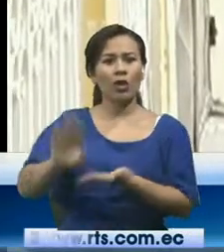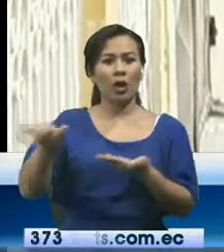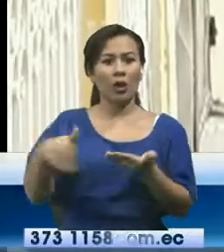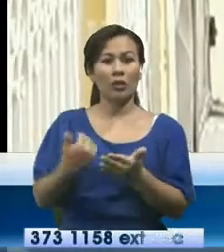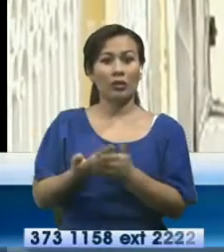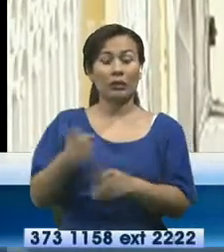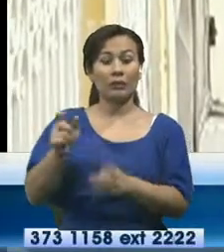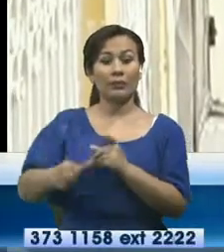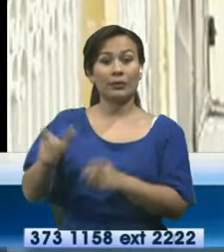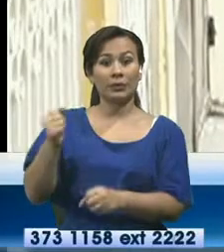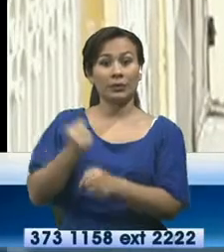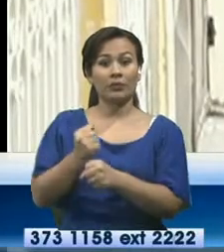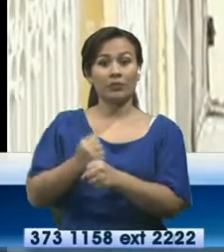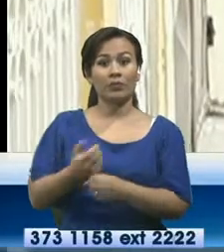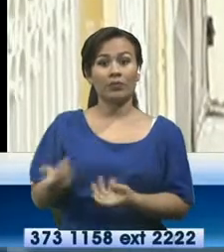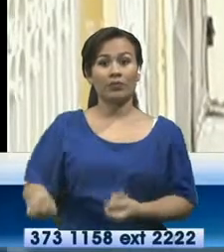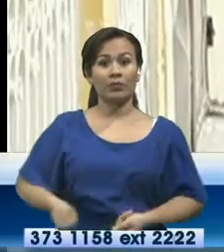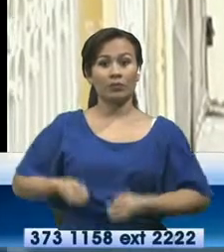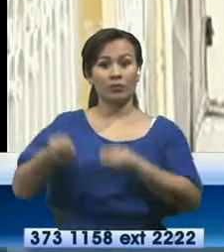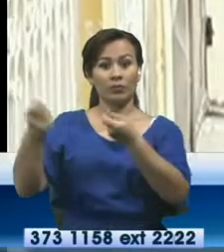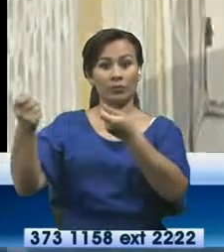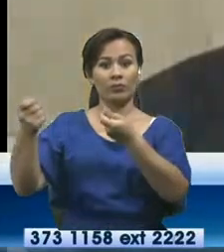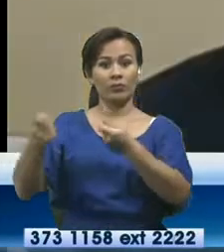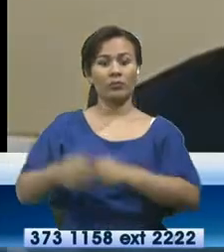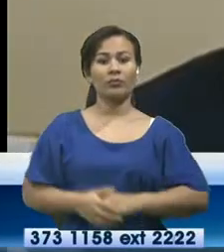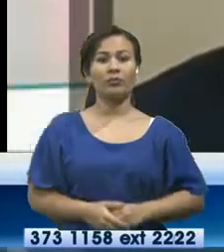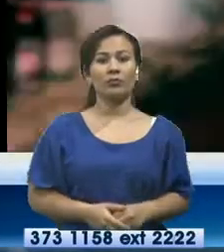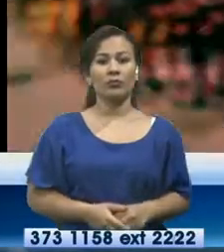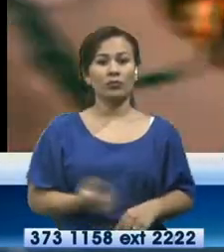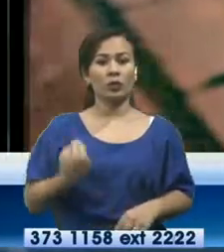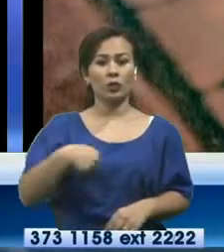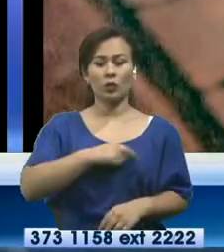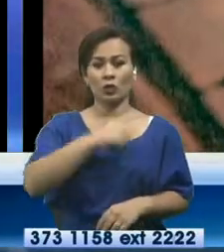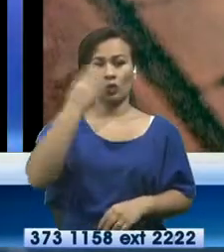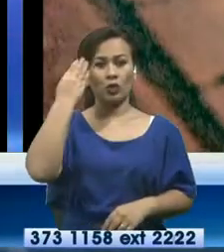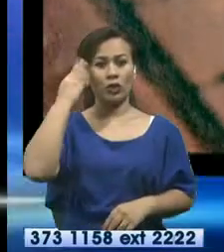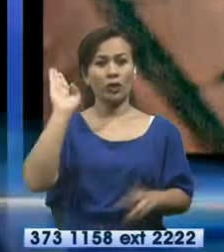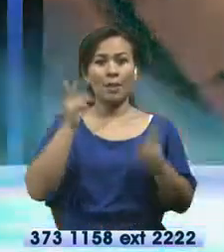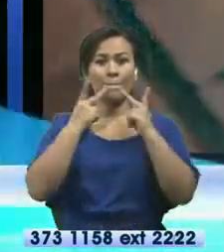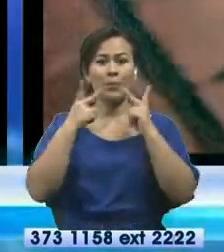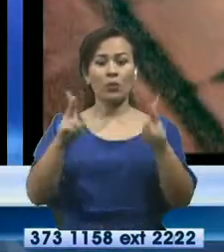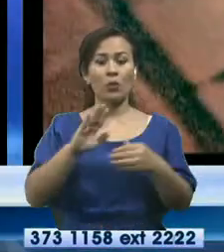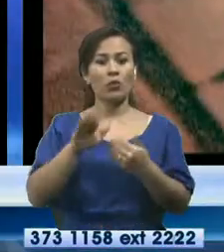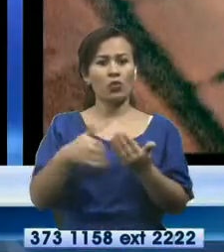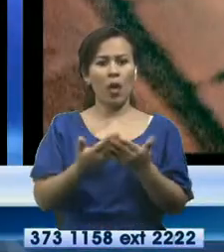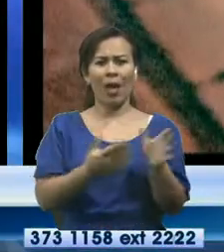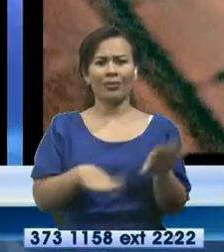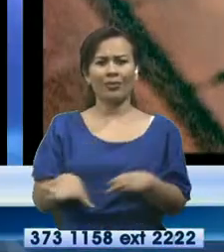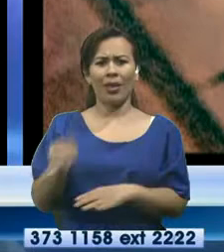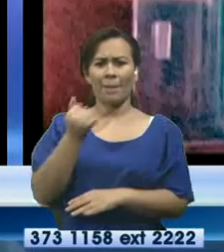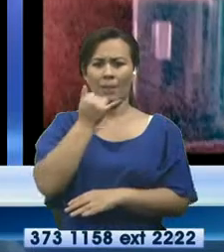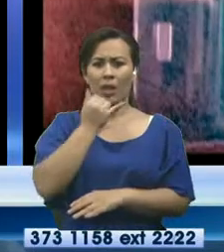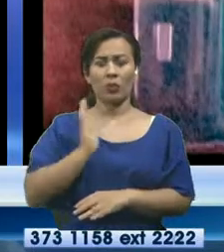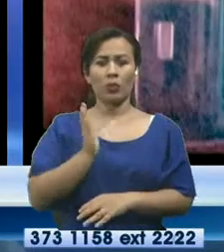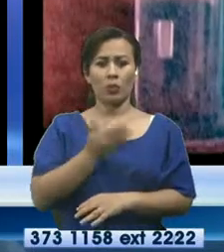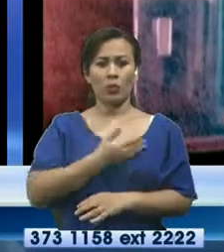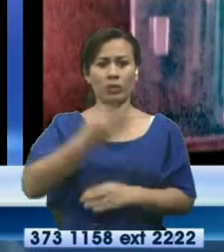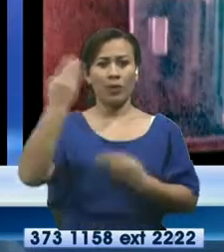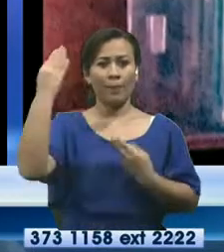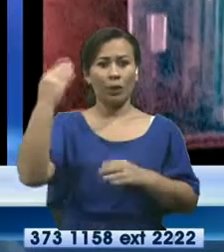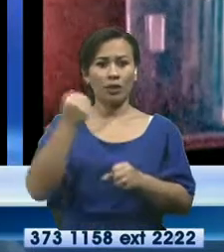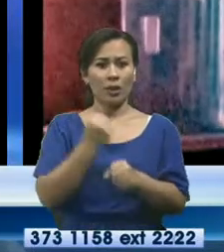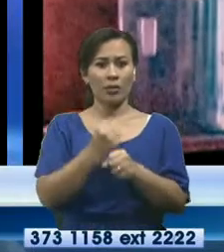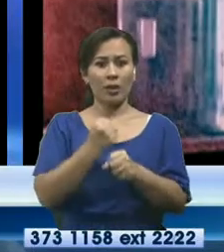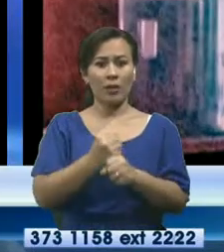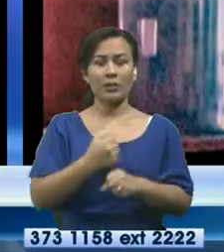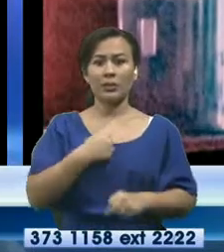provincia, pusieron sus cargos a disposición. Desconocemos públicamente cualquier actuación. Nuestra política de gestión ha sido